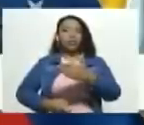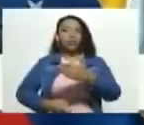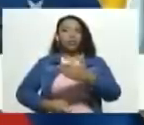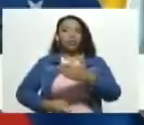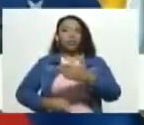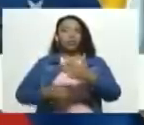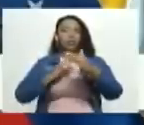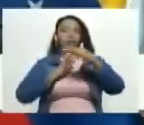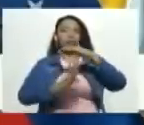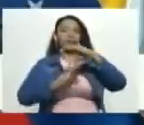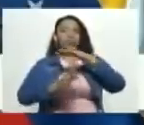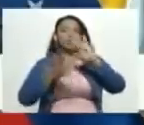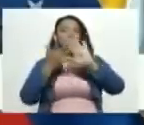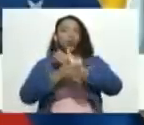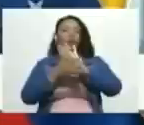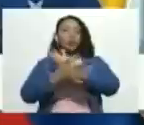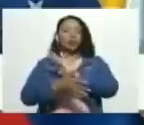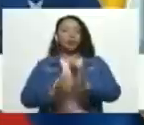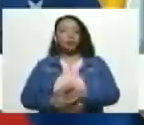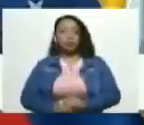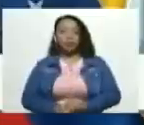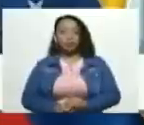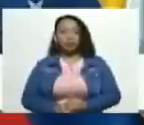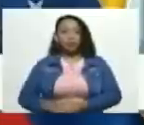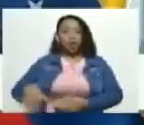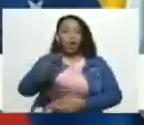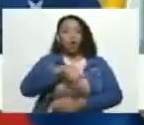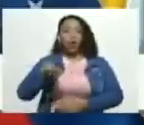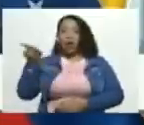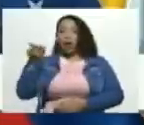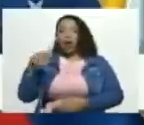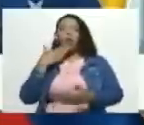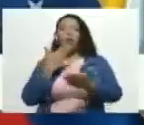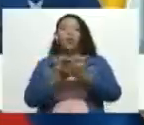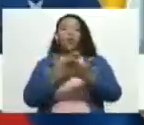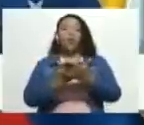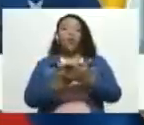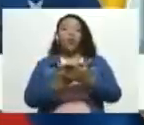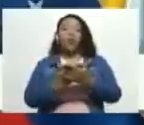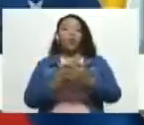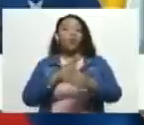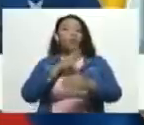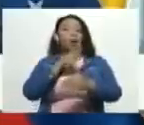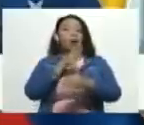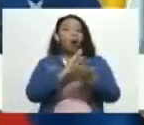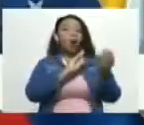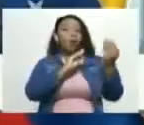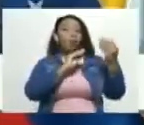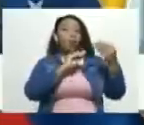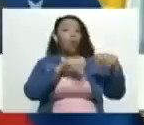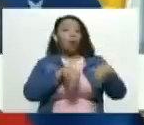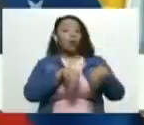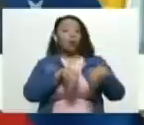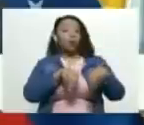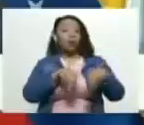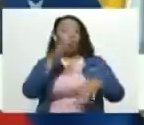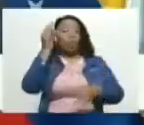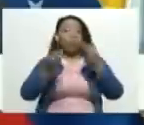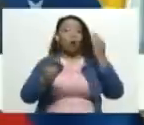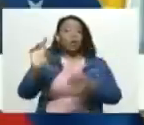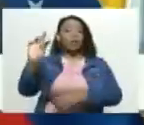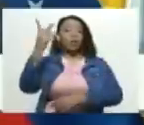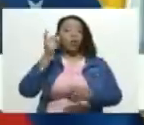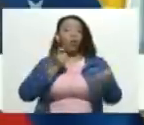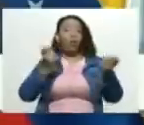grabar. Todas estas solicitudes fueron acordadas por el juzgado segundo de